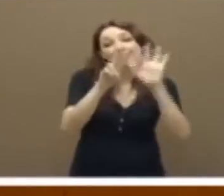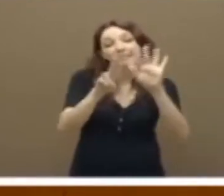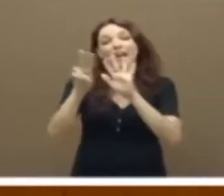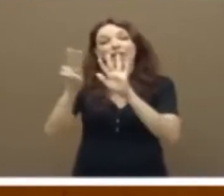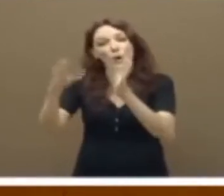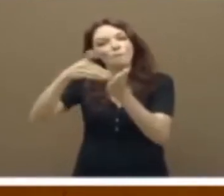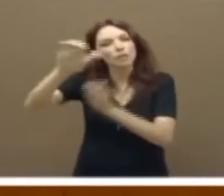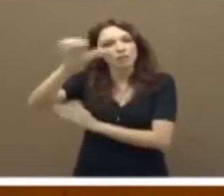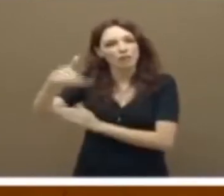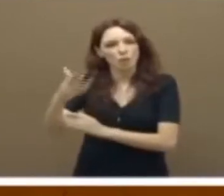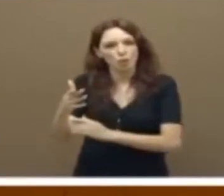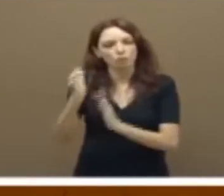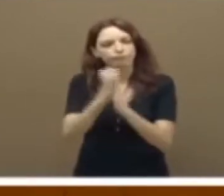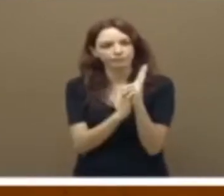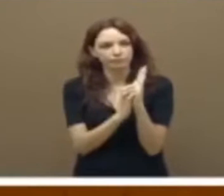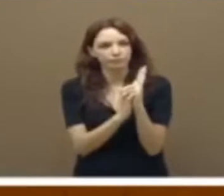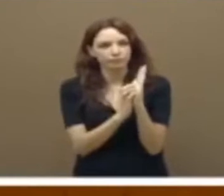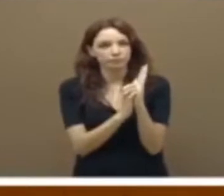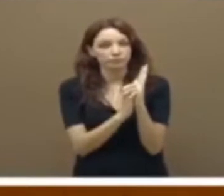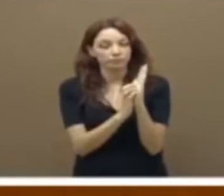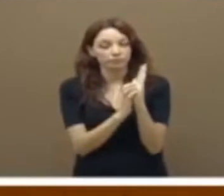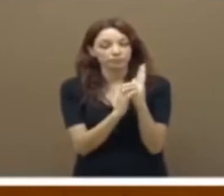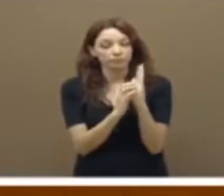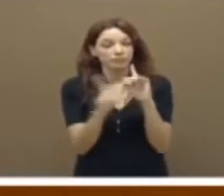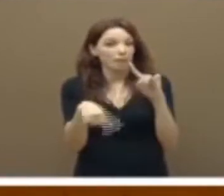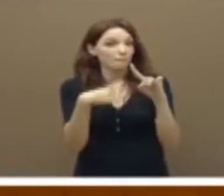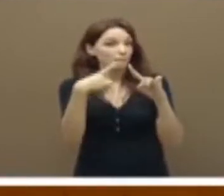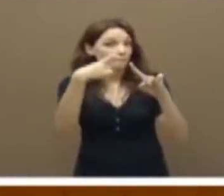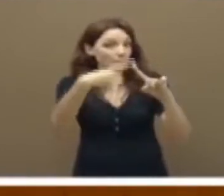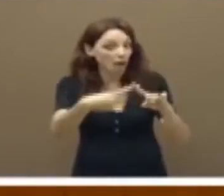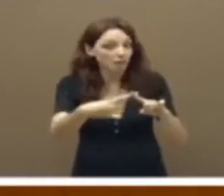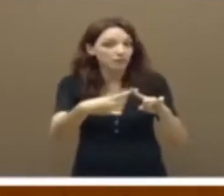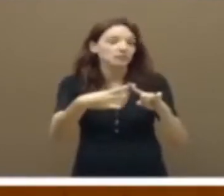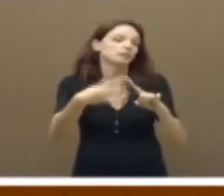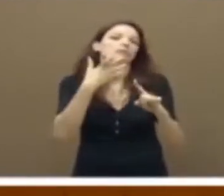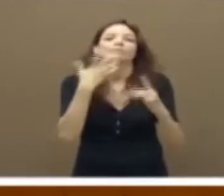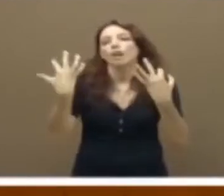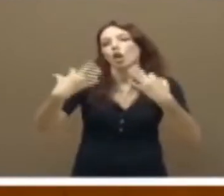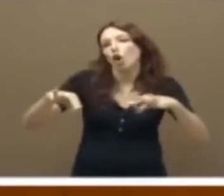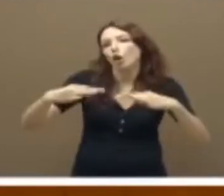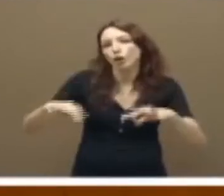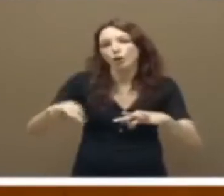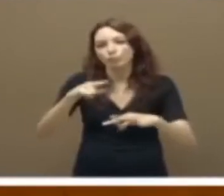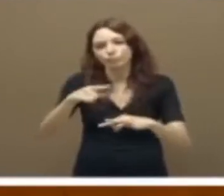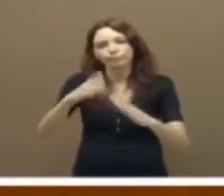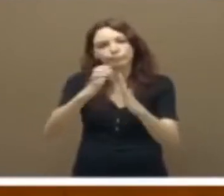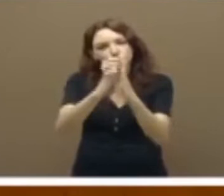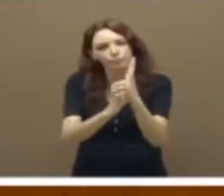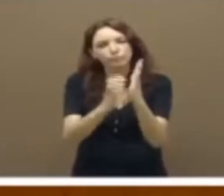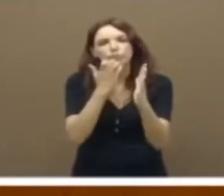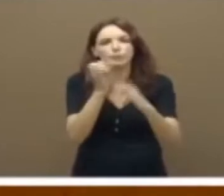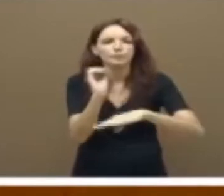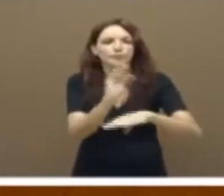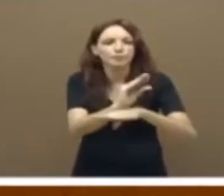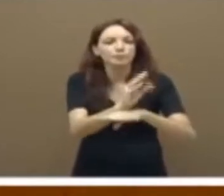le aplicamos un coeficiente lógico de reducción, por lo que han representado los fondos ICO, los ERTE,